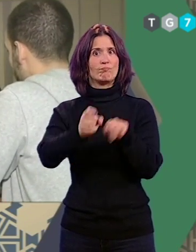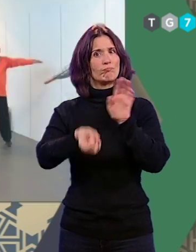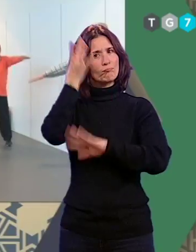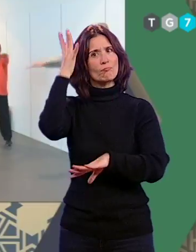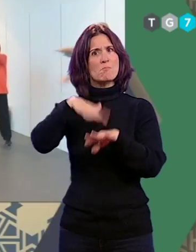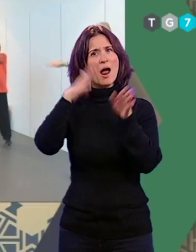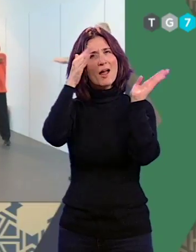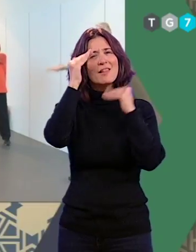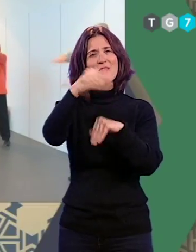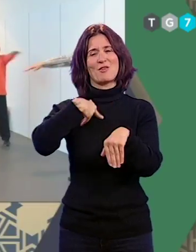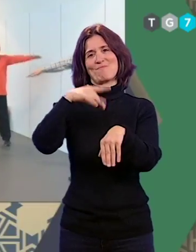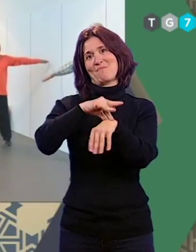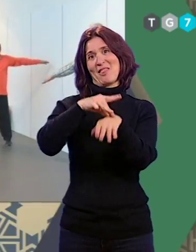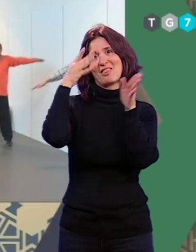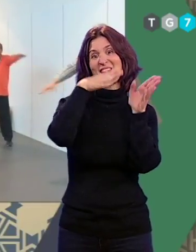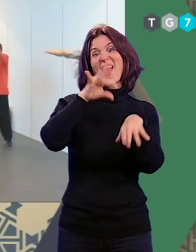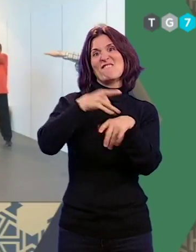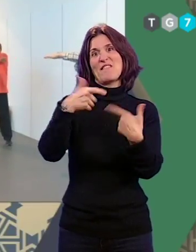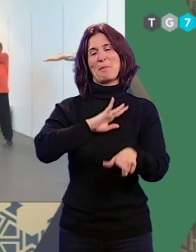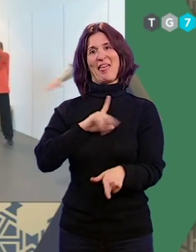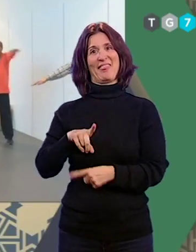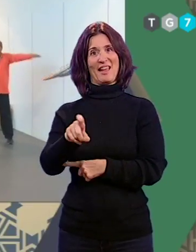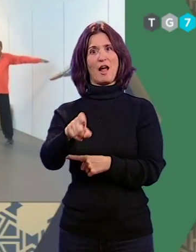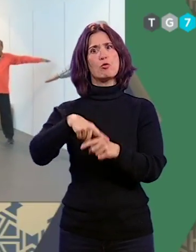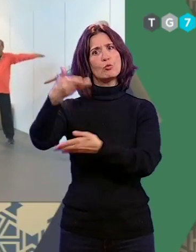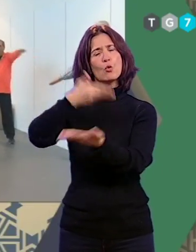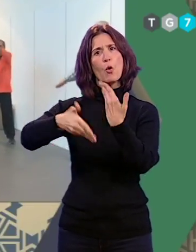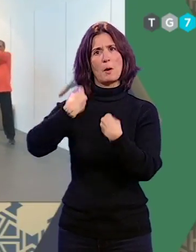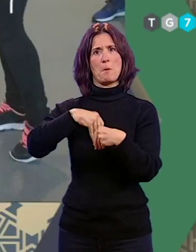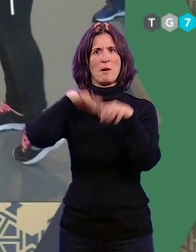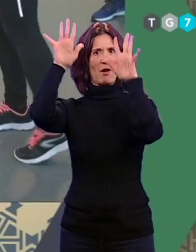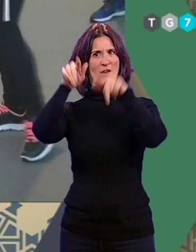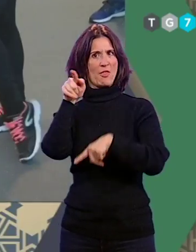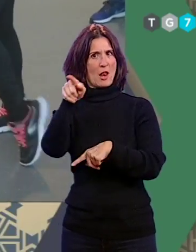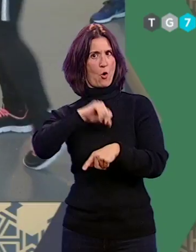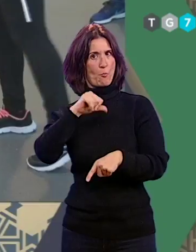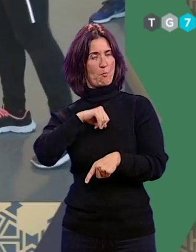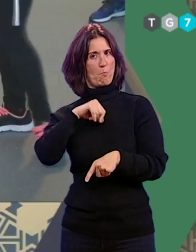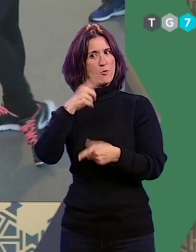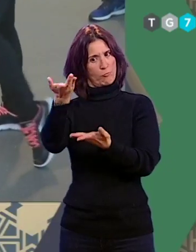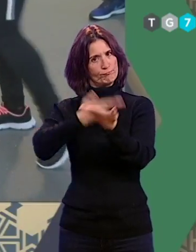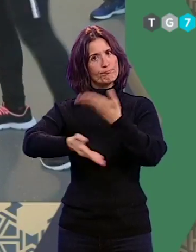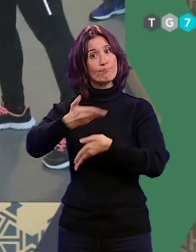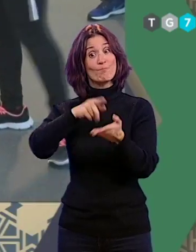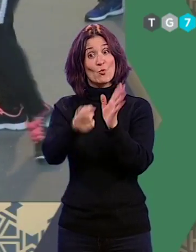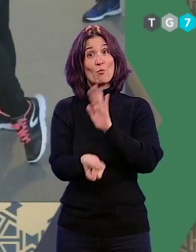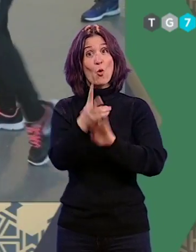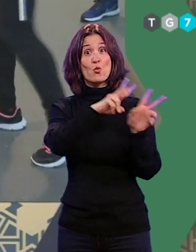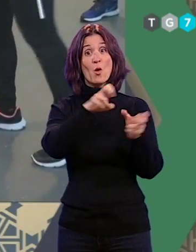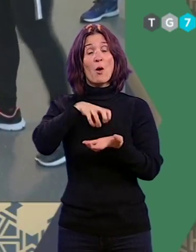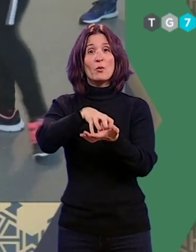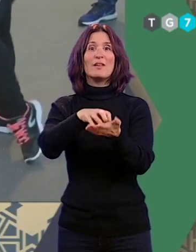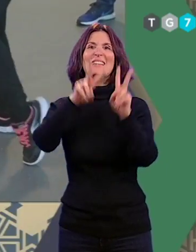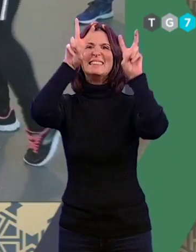clínica del enfermo de cáncer que cuenta con la colaboración del Hospital Universitario Virgen de las Nieves. Con esta nueva unidad denominada